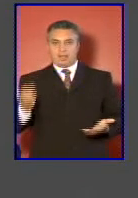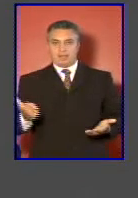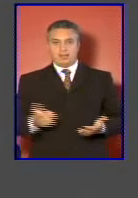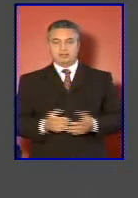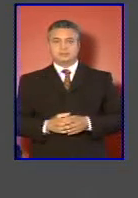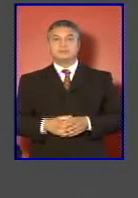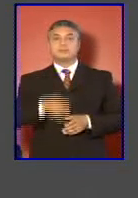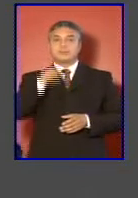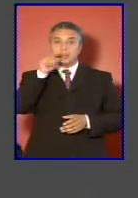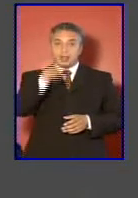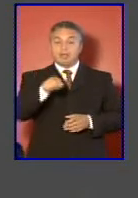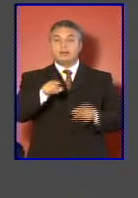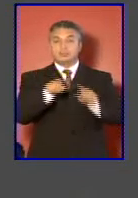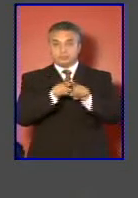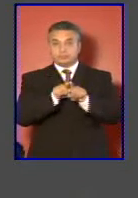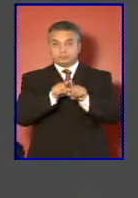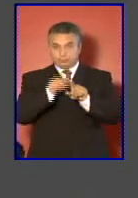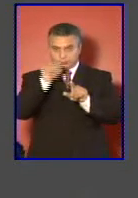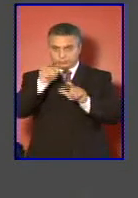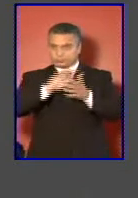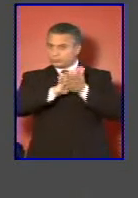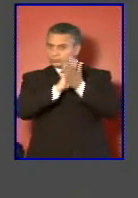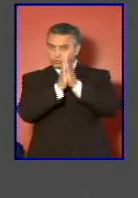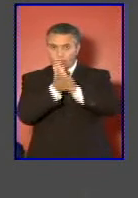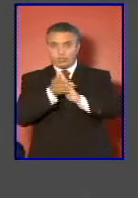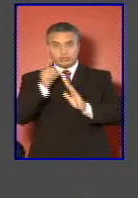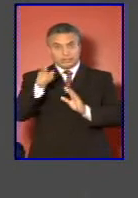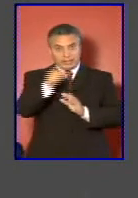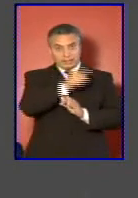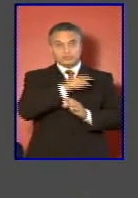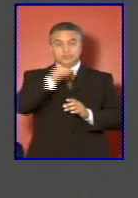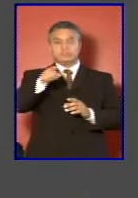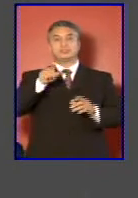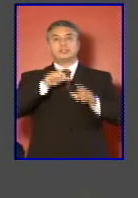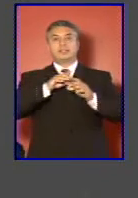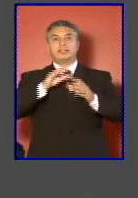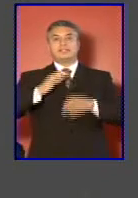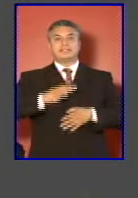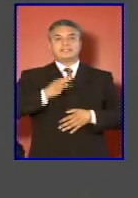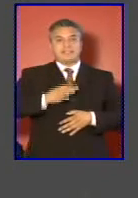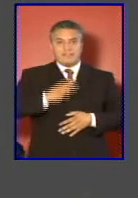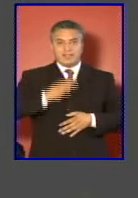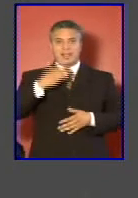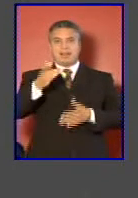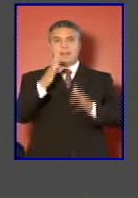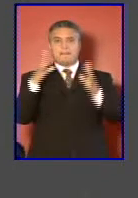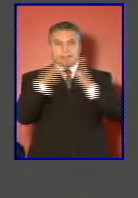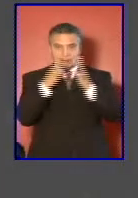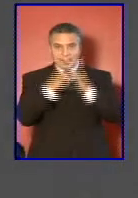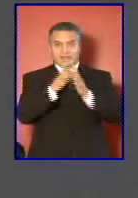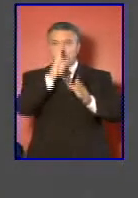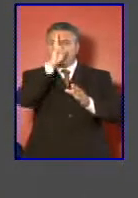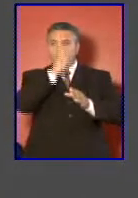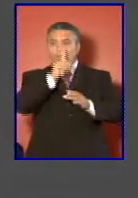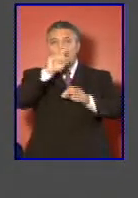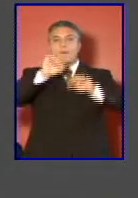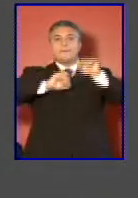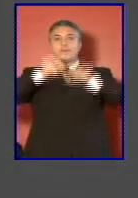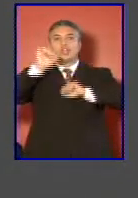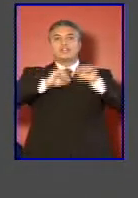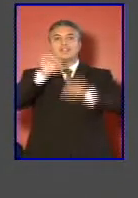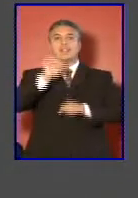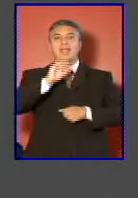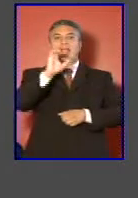mediante la interacción de civiles y militares y como una política de Estado